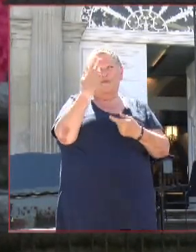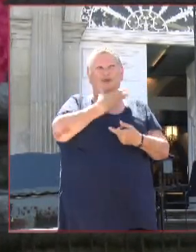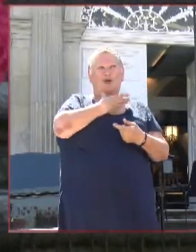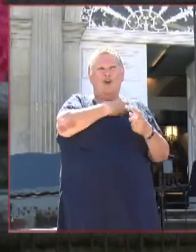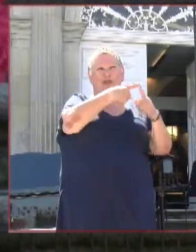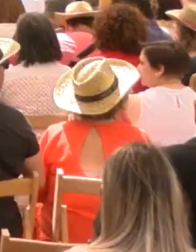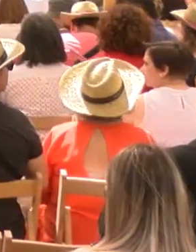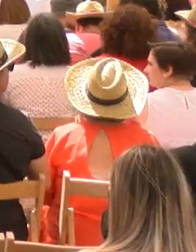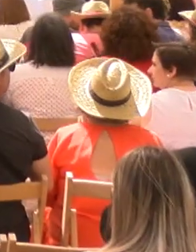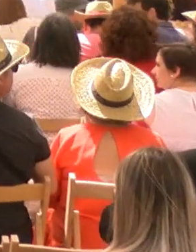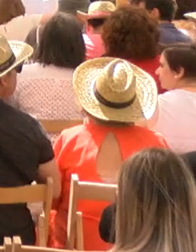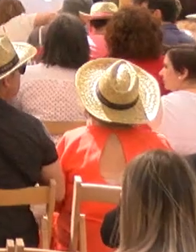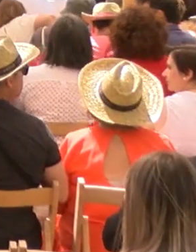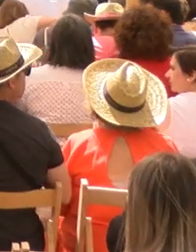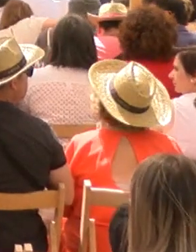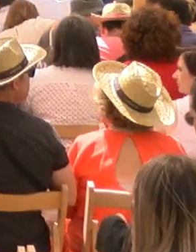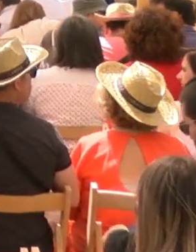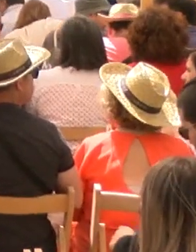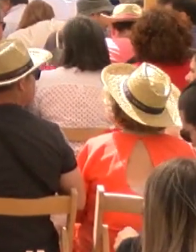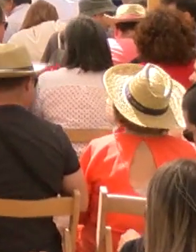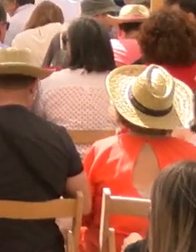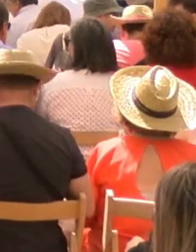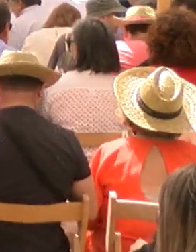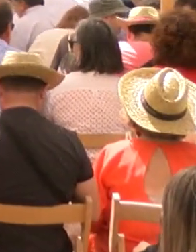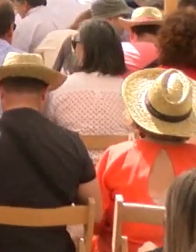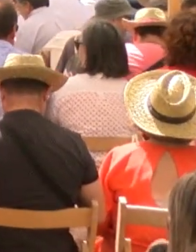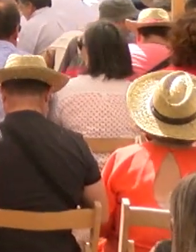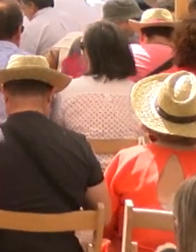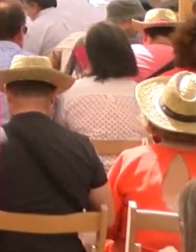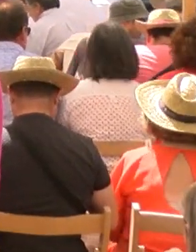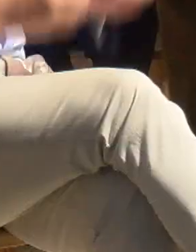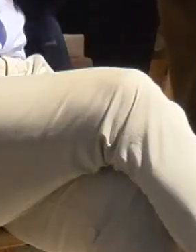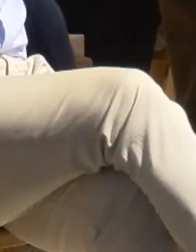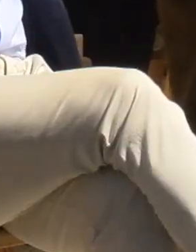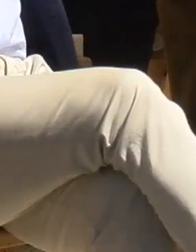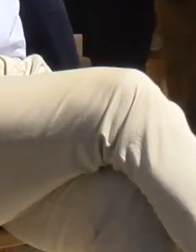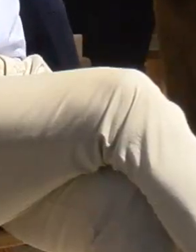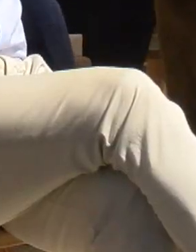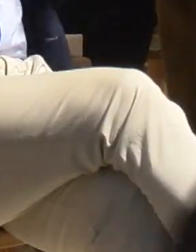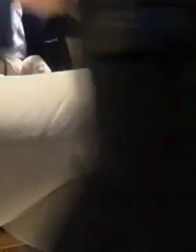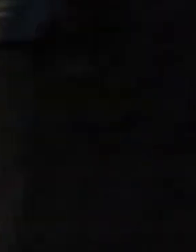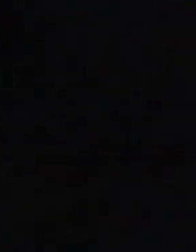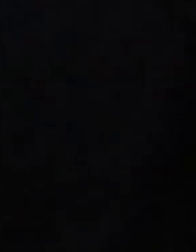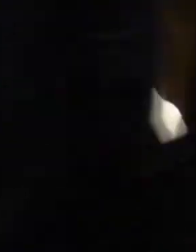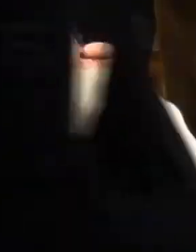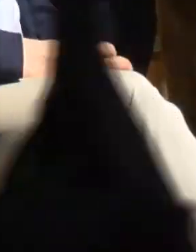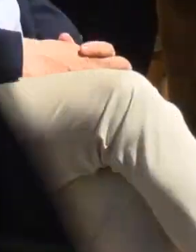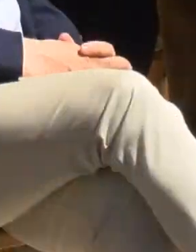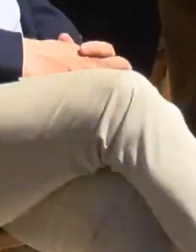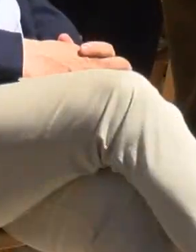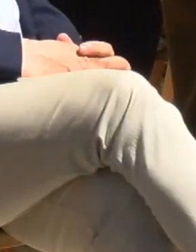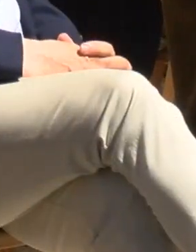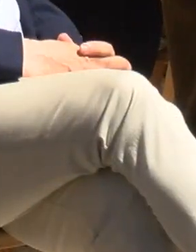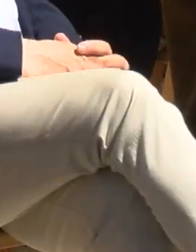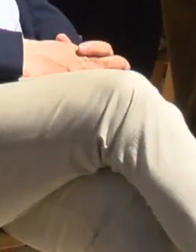aquí estamos. Converter os Consellos en protagonistas, equidade nos repartou dos recursos, facer da sostibilidade un criterio transversal,